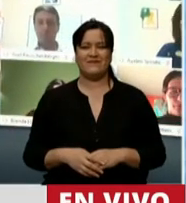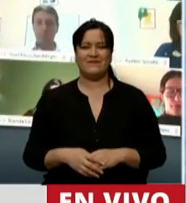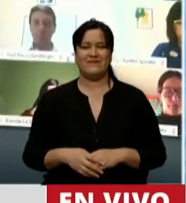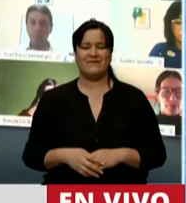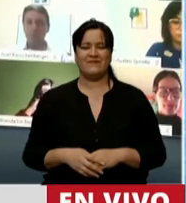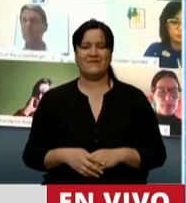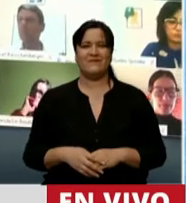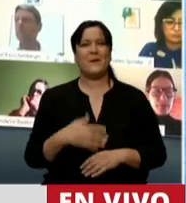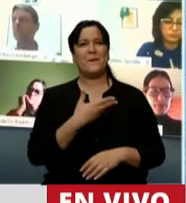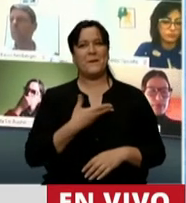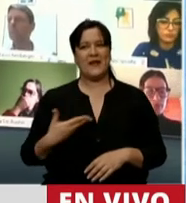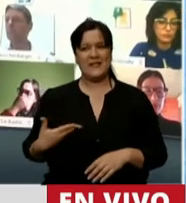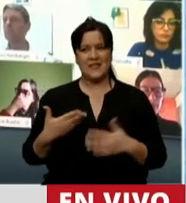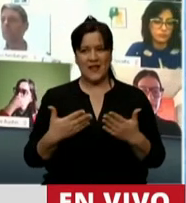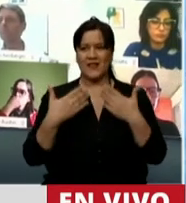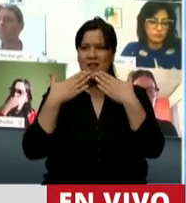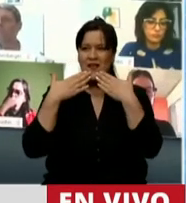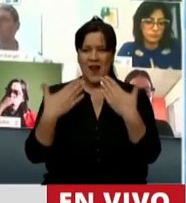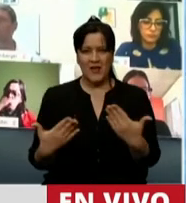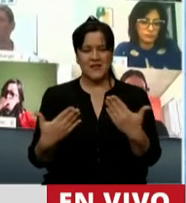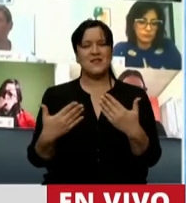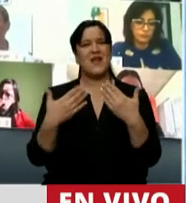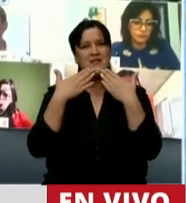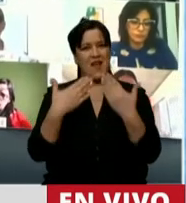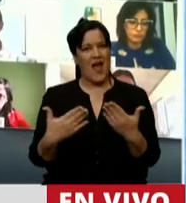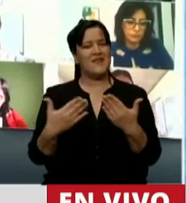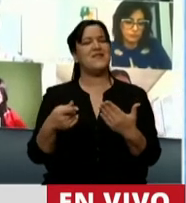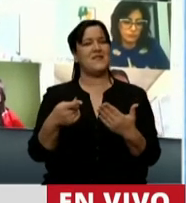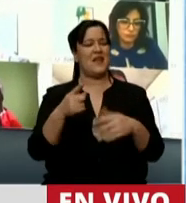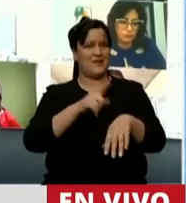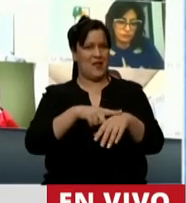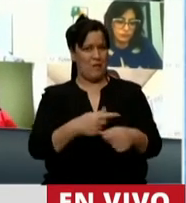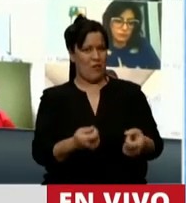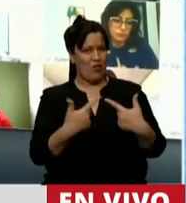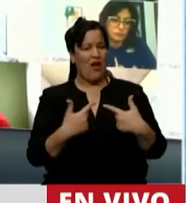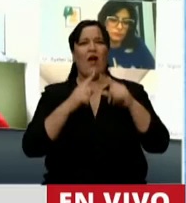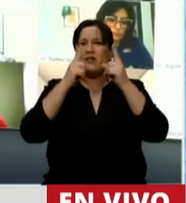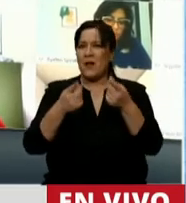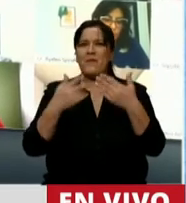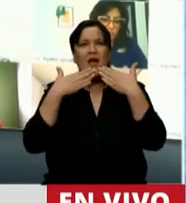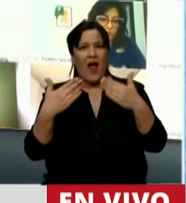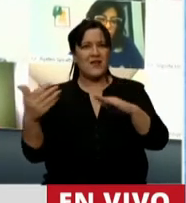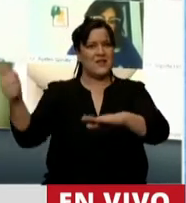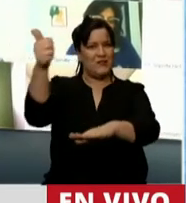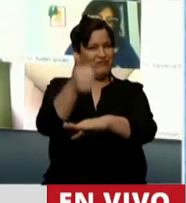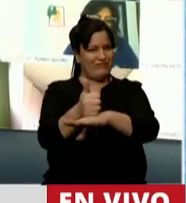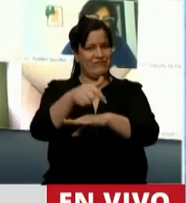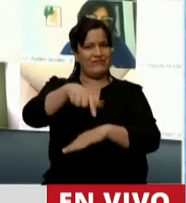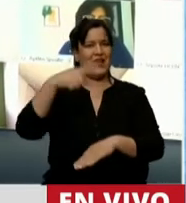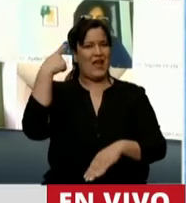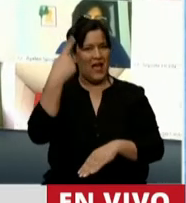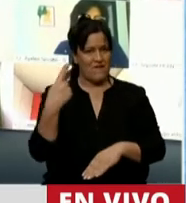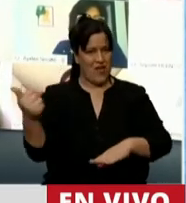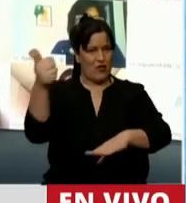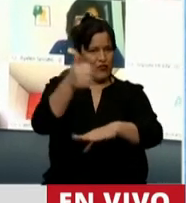Bueno, presidente, muchas gracias por darme el uso de la palabra. Muchas gracias al jefe de gabinete por estar hoy aquí en esta sesión. La verdad que